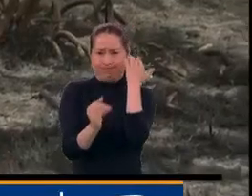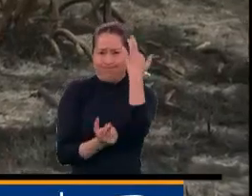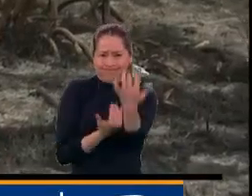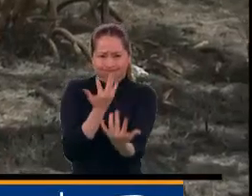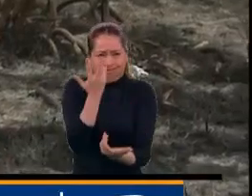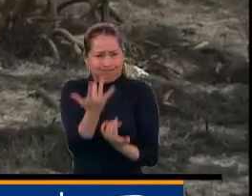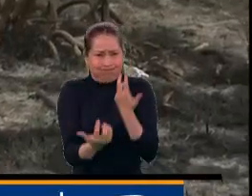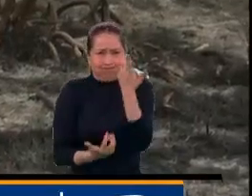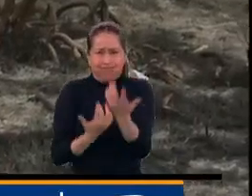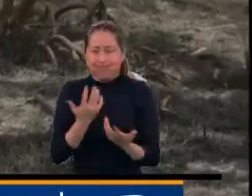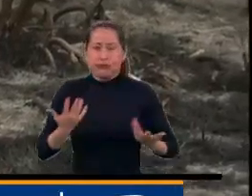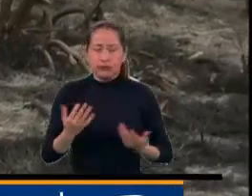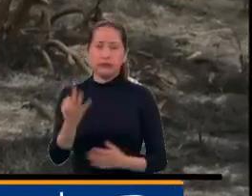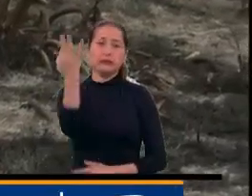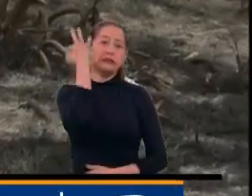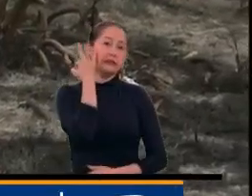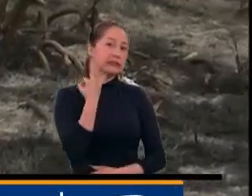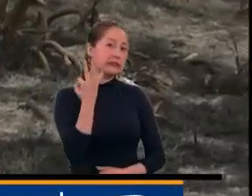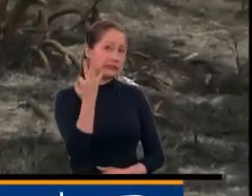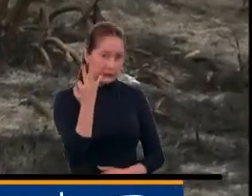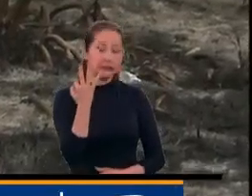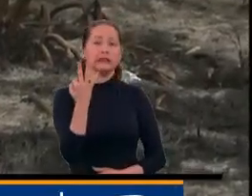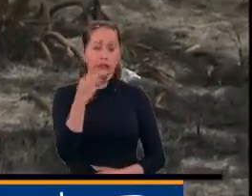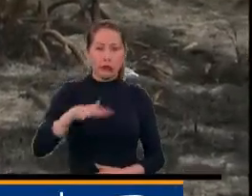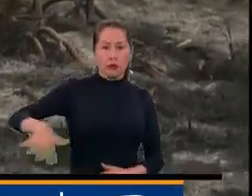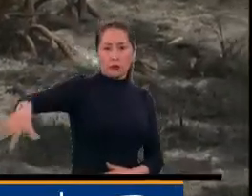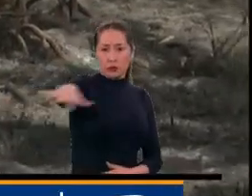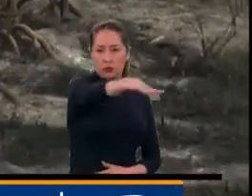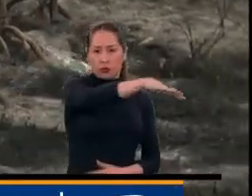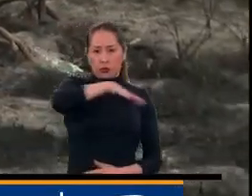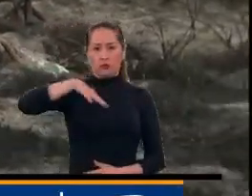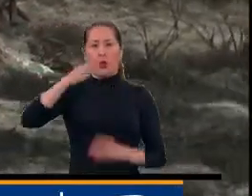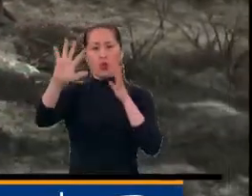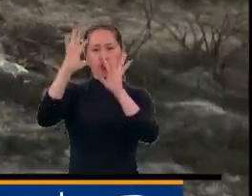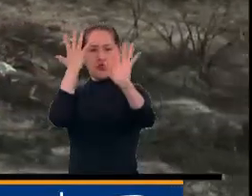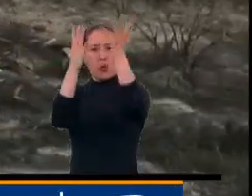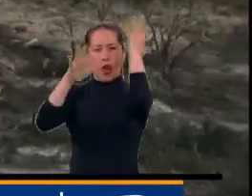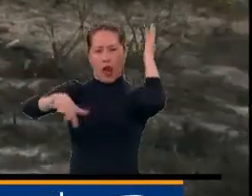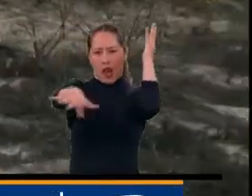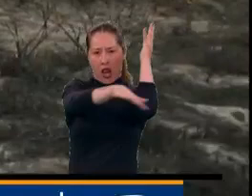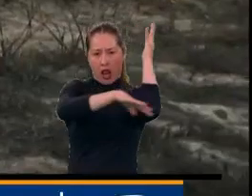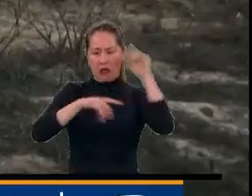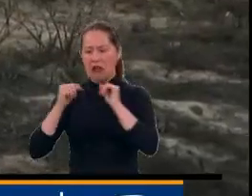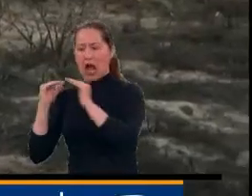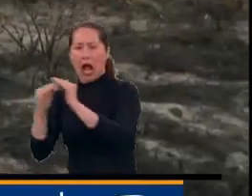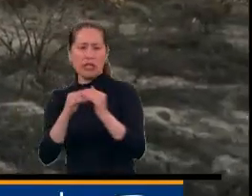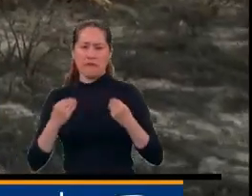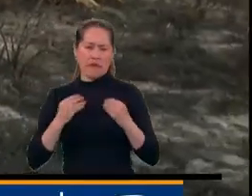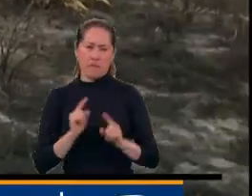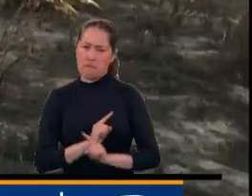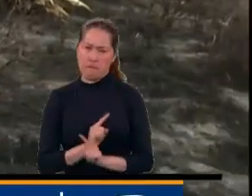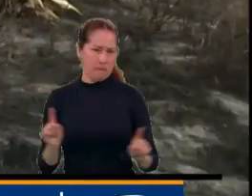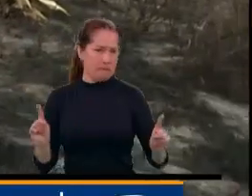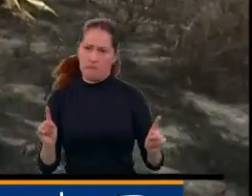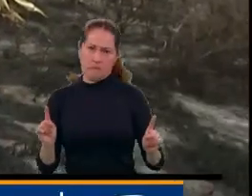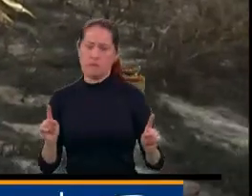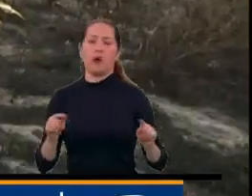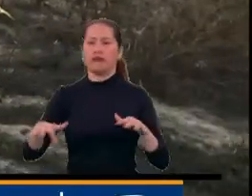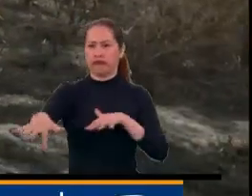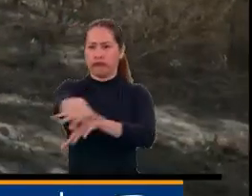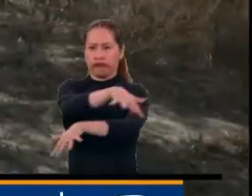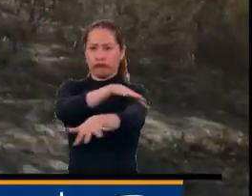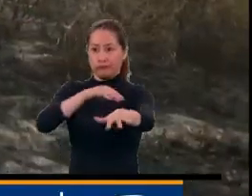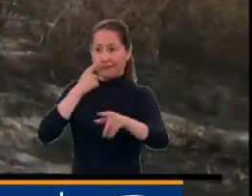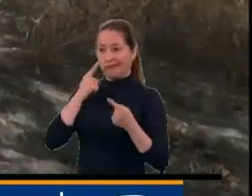días en zona rural del municipio de Mosquera. Y mire, le voy a mostrar cómo toda la cubierta vegetal